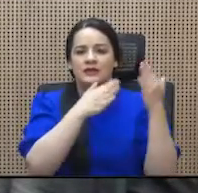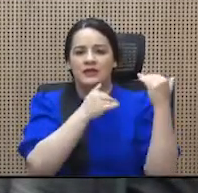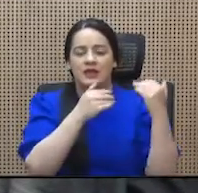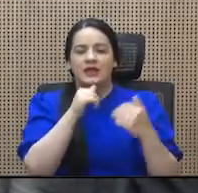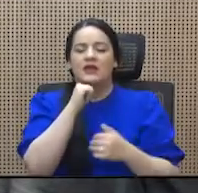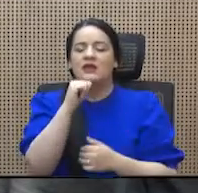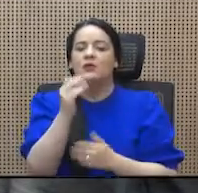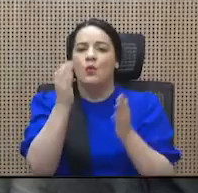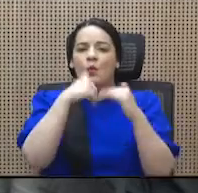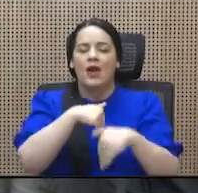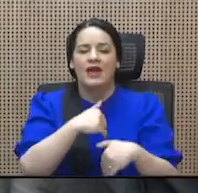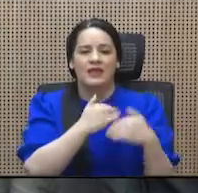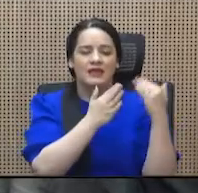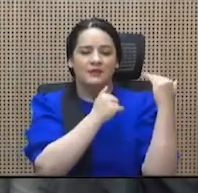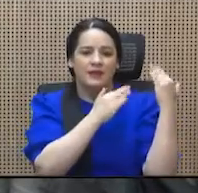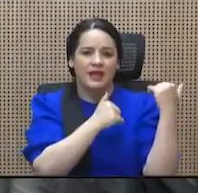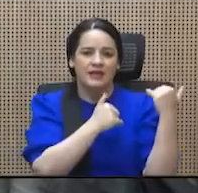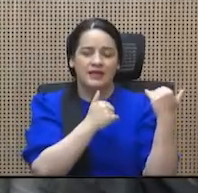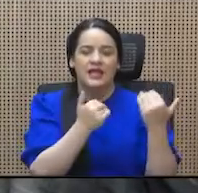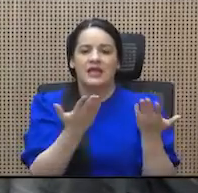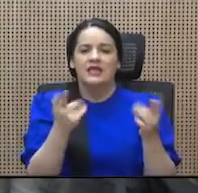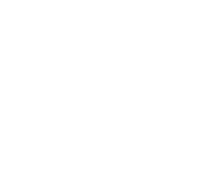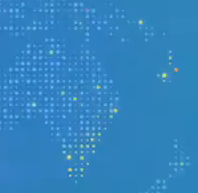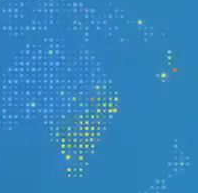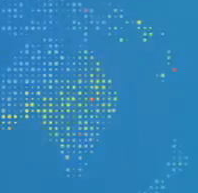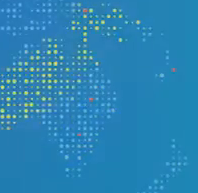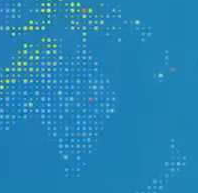ayuna de gente que le diga para dónde ir.